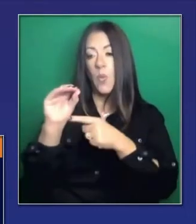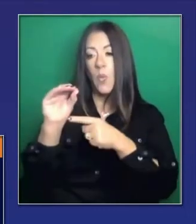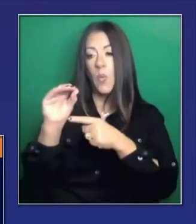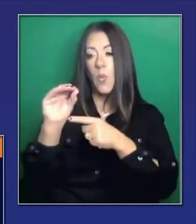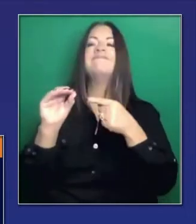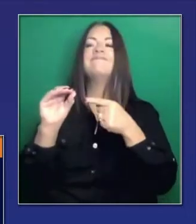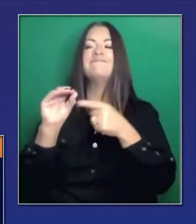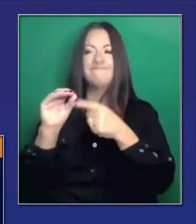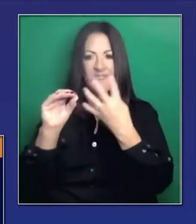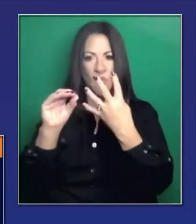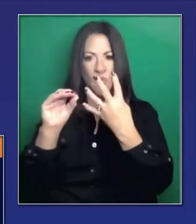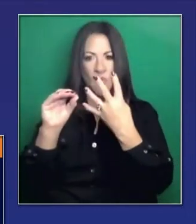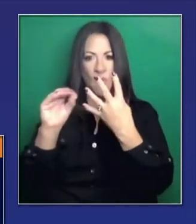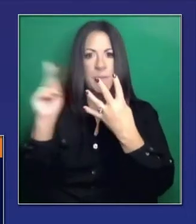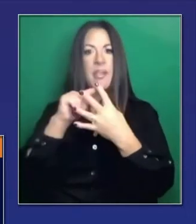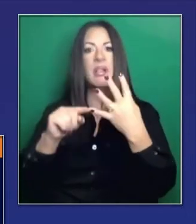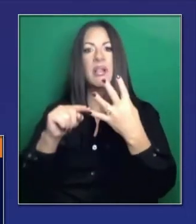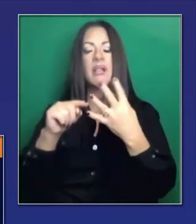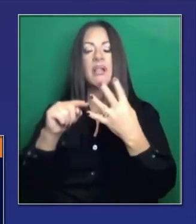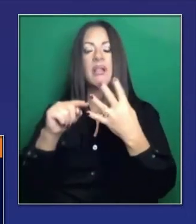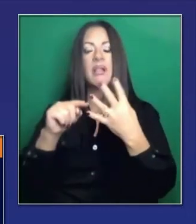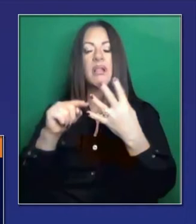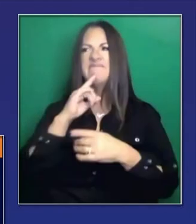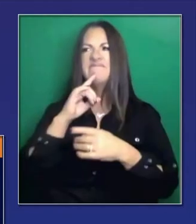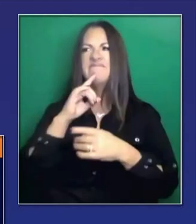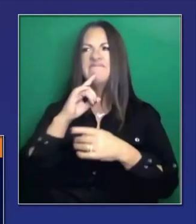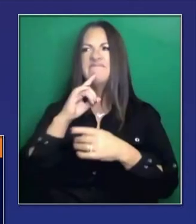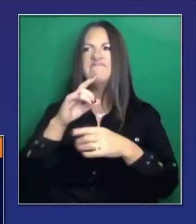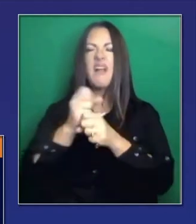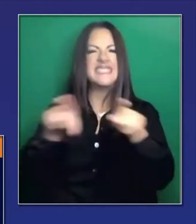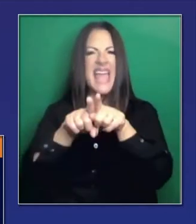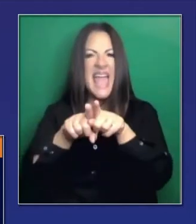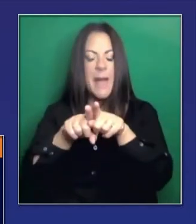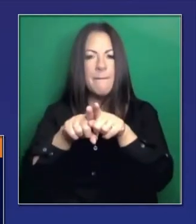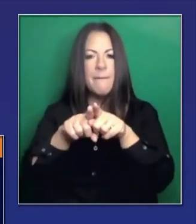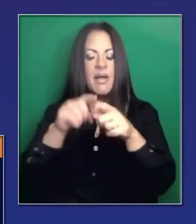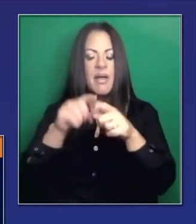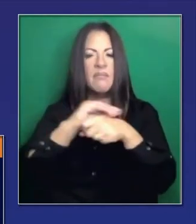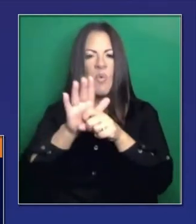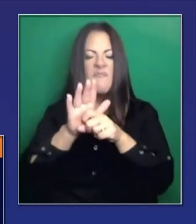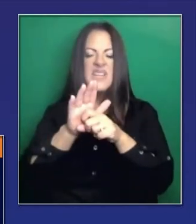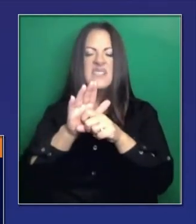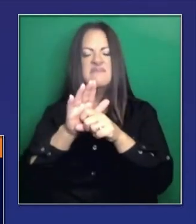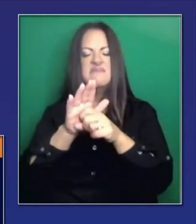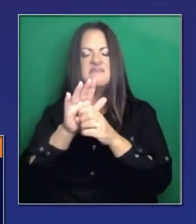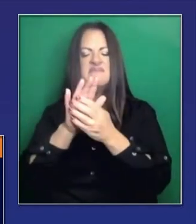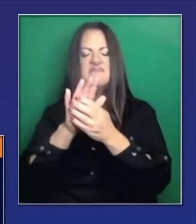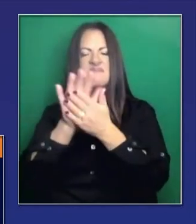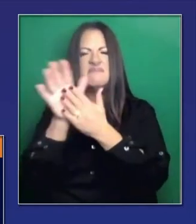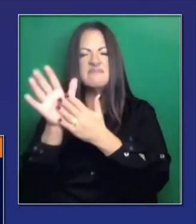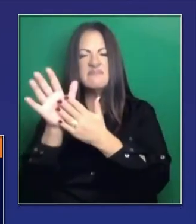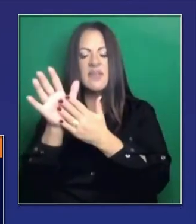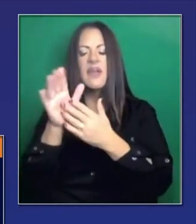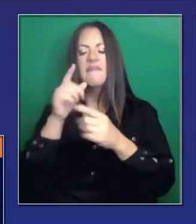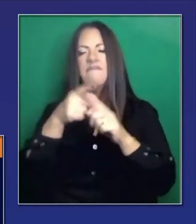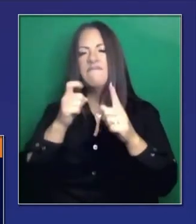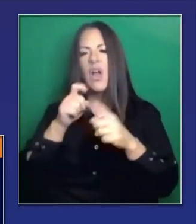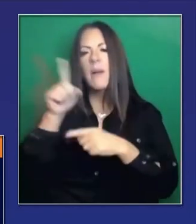cepa del Reino Unido, según la han descrito. Que fue